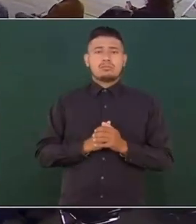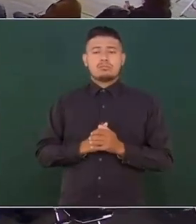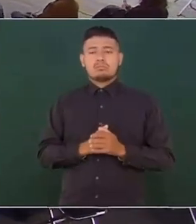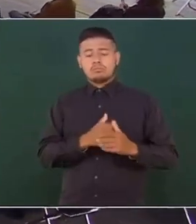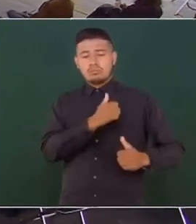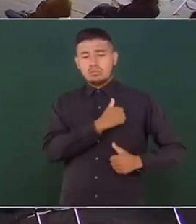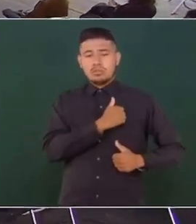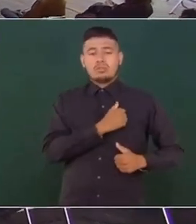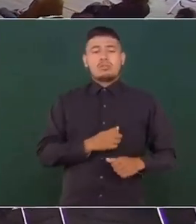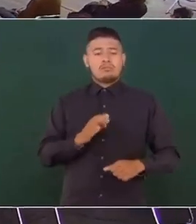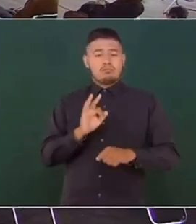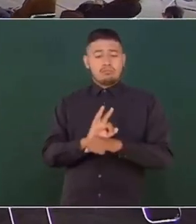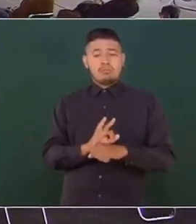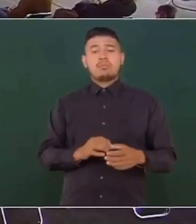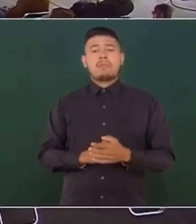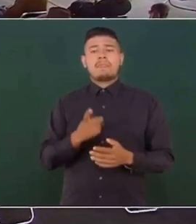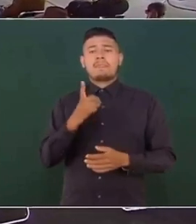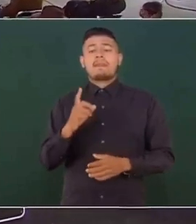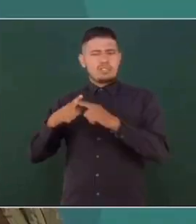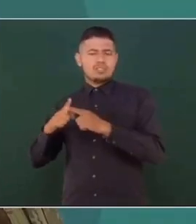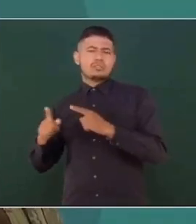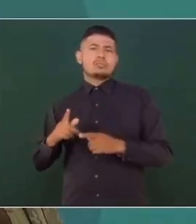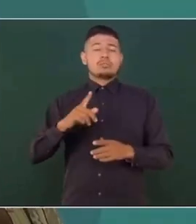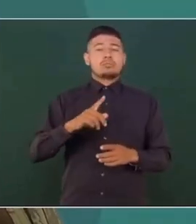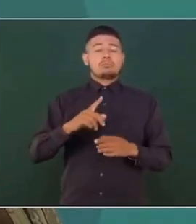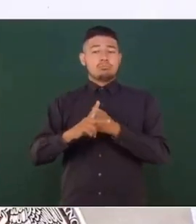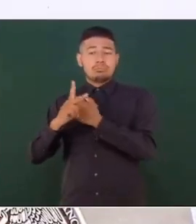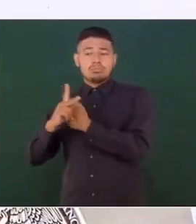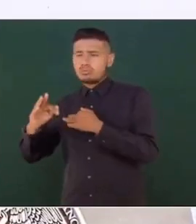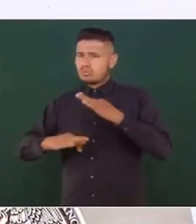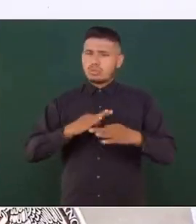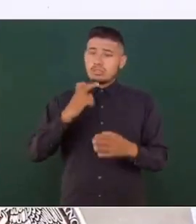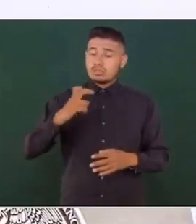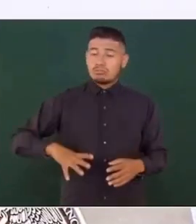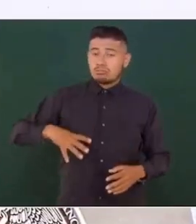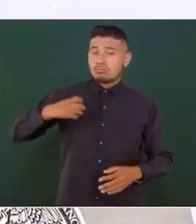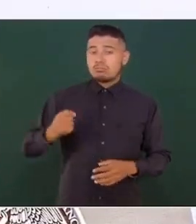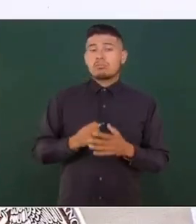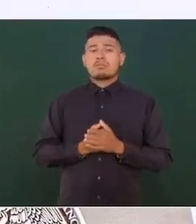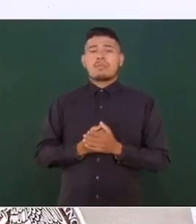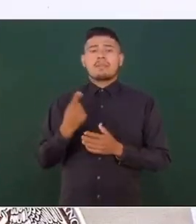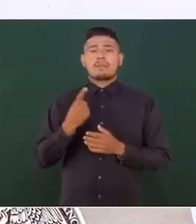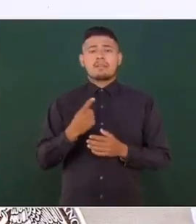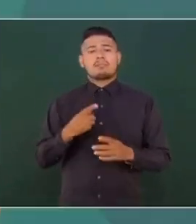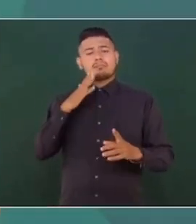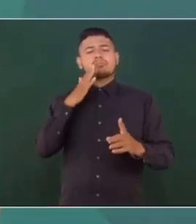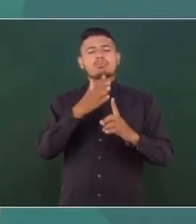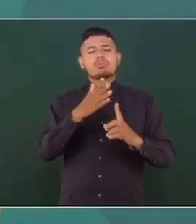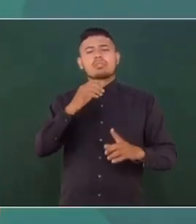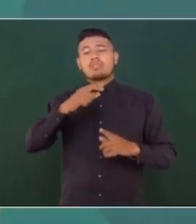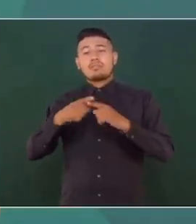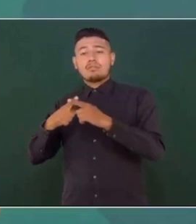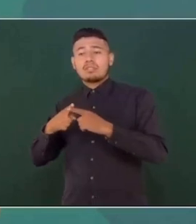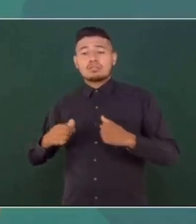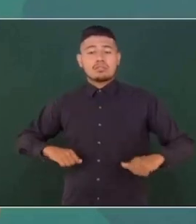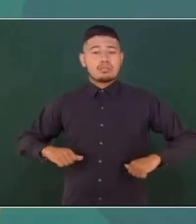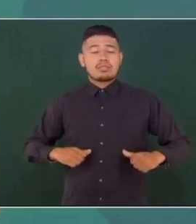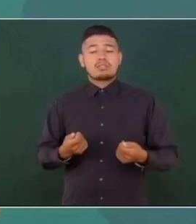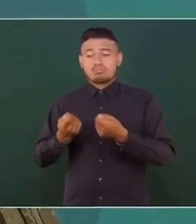Fuerzas Armadas, la Secretaría de la Defensa, en el ámbito de la Guardia Nacional. También todo ese esfuerzo que fue concentrado en diferentes acciones